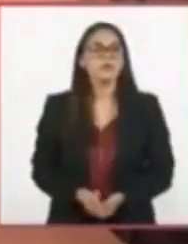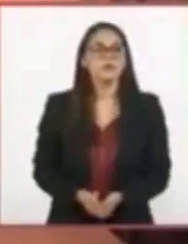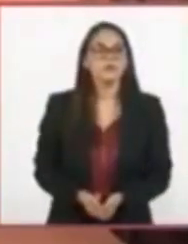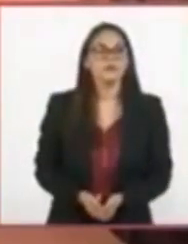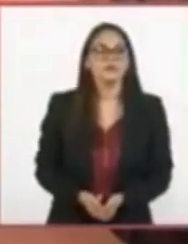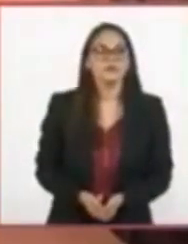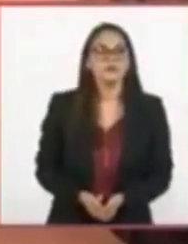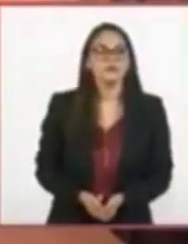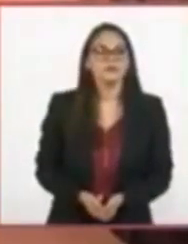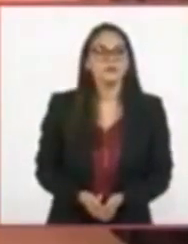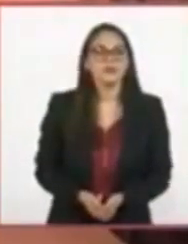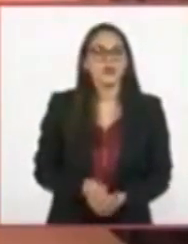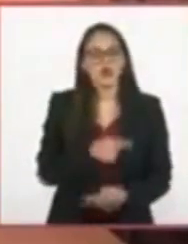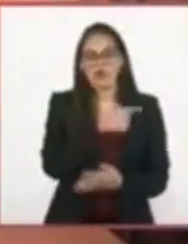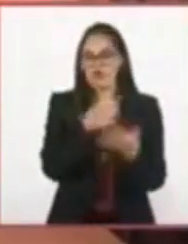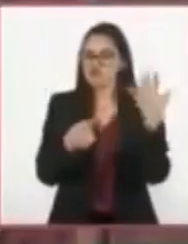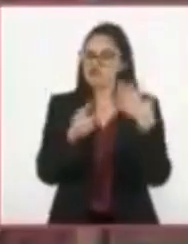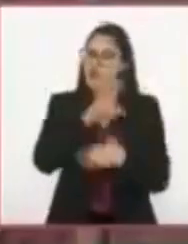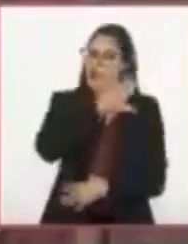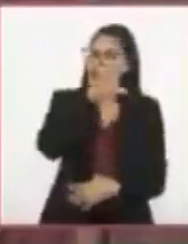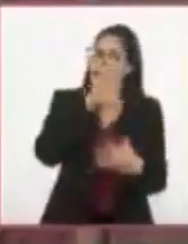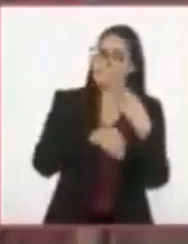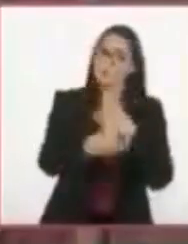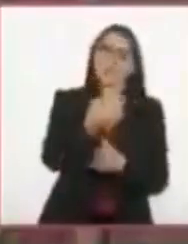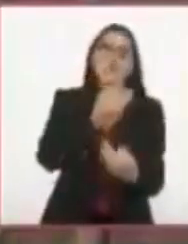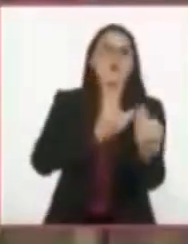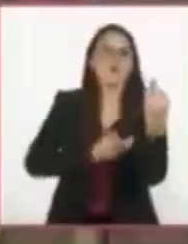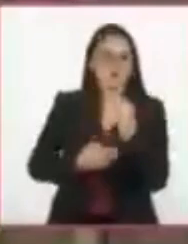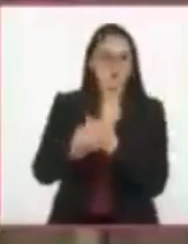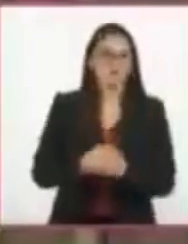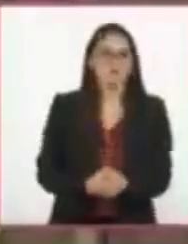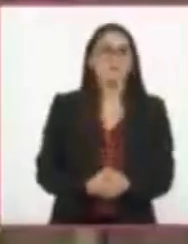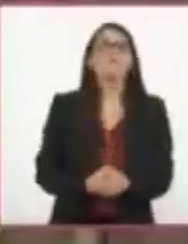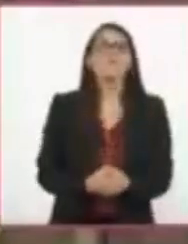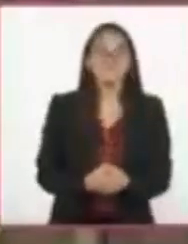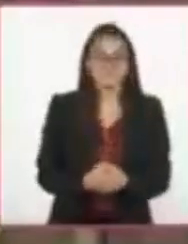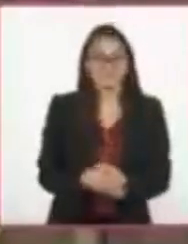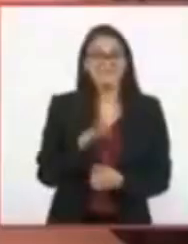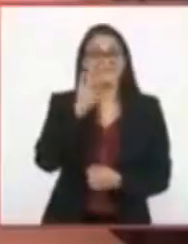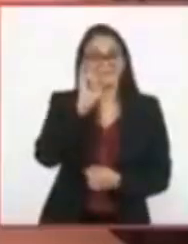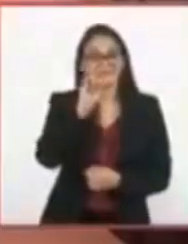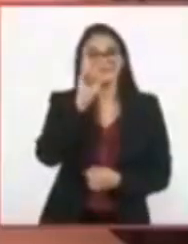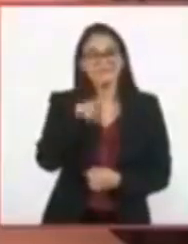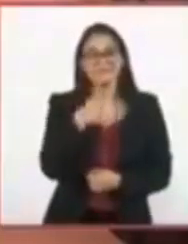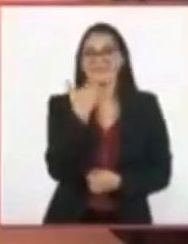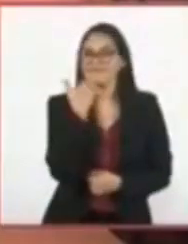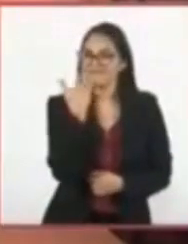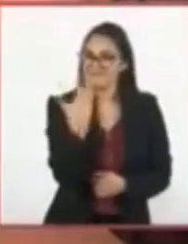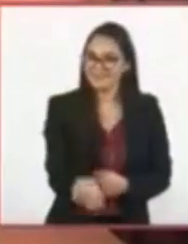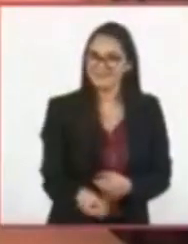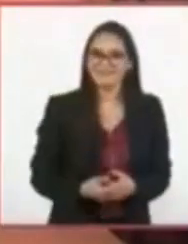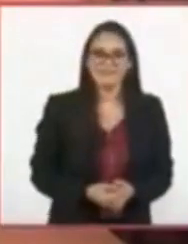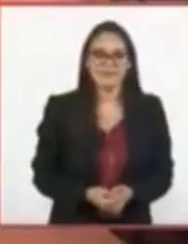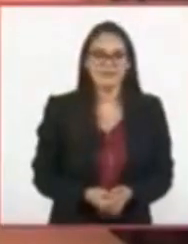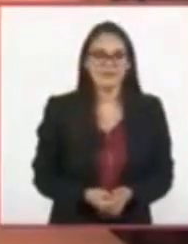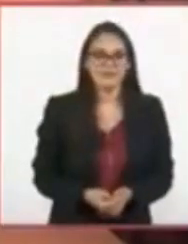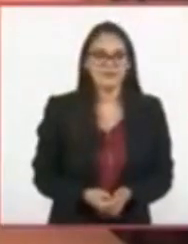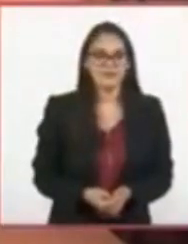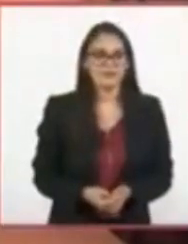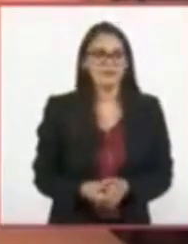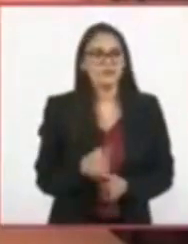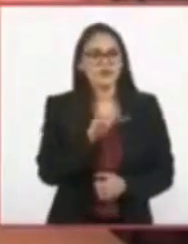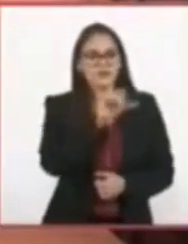Todas las opciones. ¡Así es! Ahora veamos un ejemplo. Les